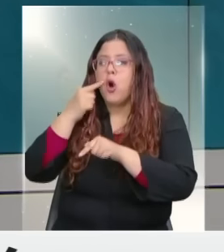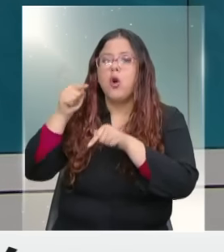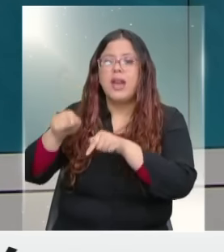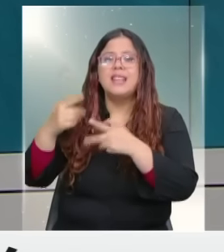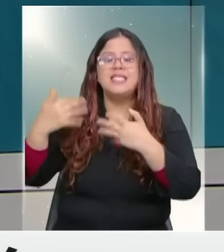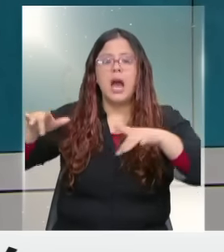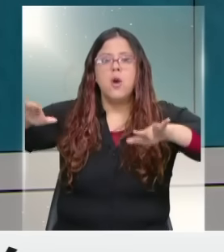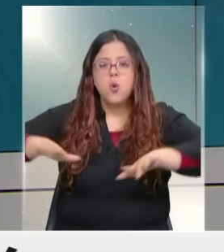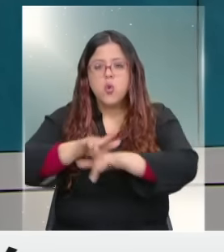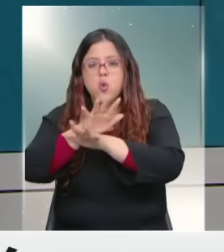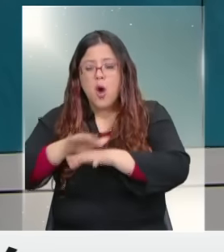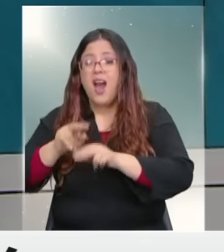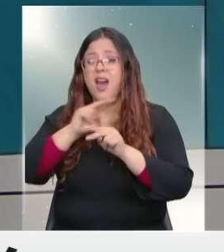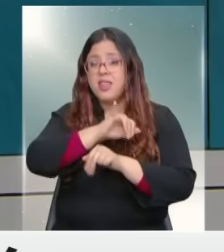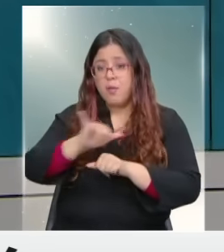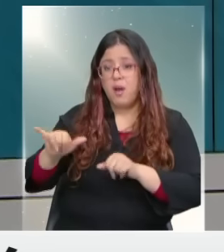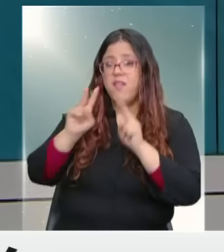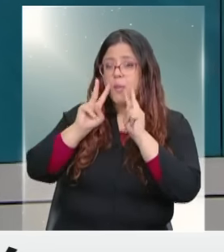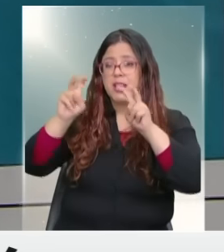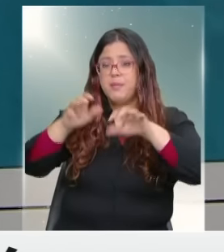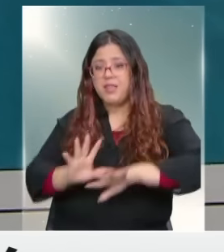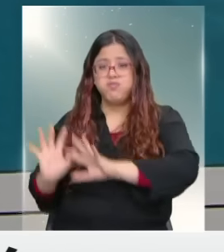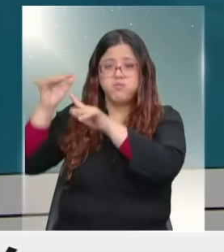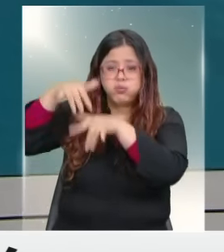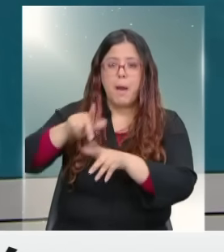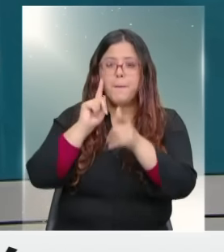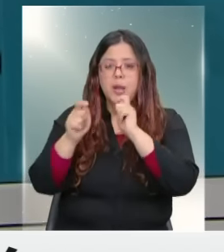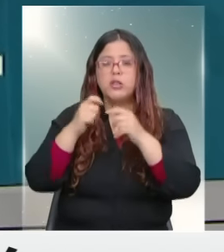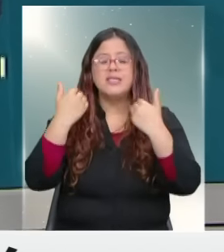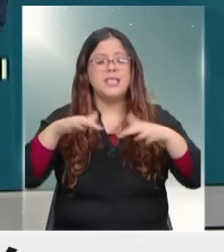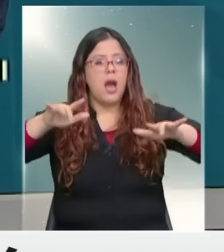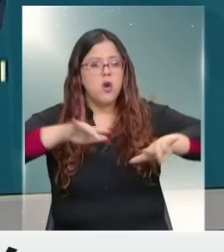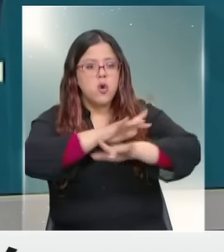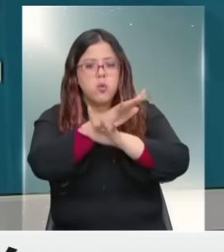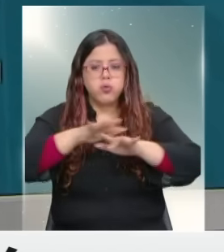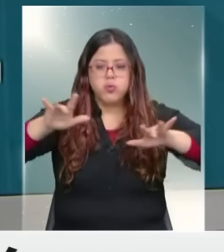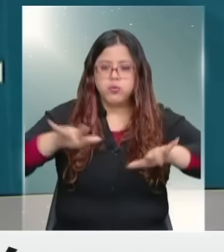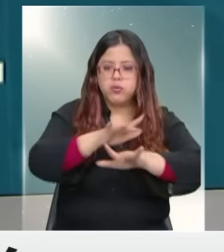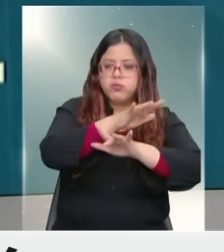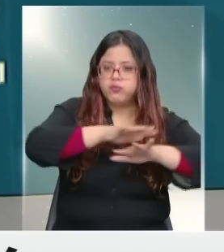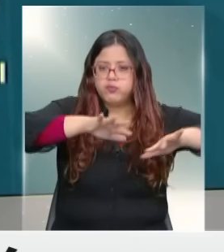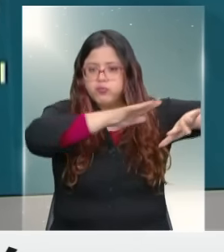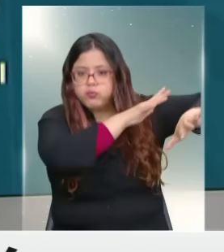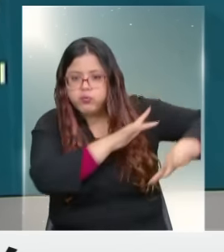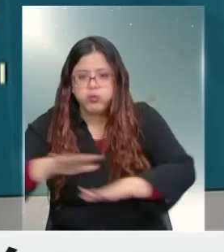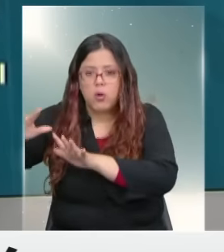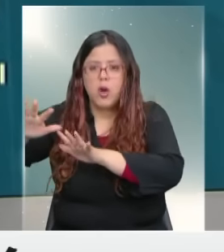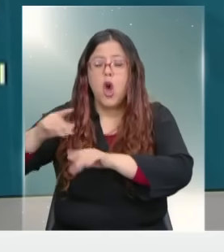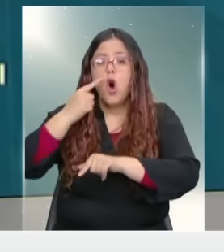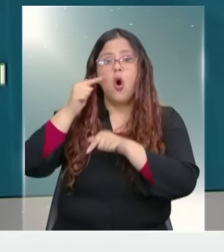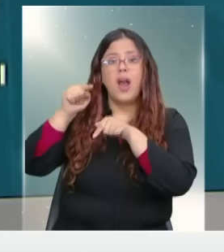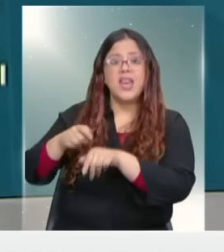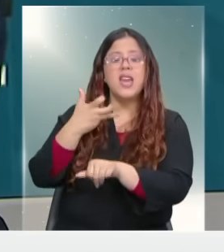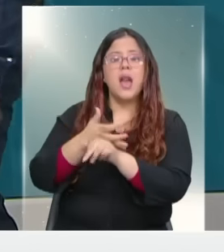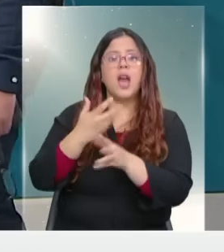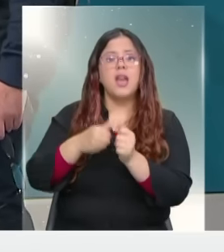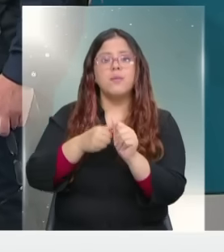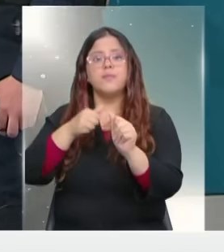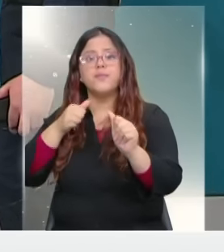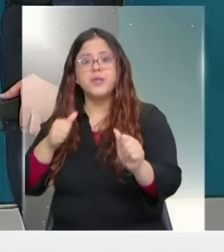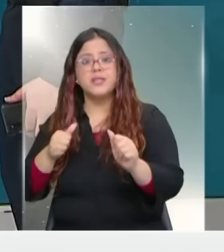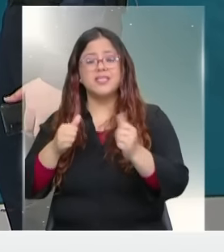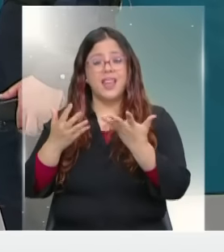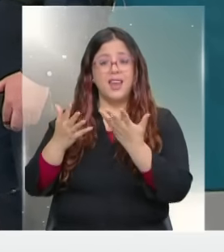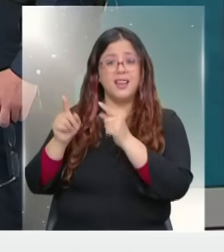las aguas, ya vamos a hablar de las marejadas ciclónicas, que es lo más mortal. Ya agitó las aguas para impulsarlas. Aquí hay una distancia entre la costa oeste y la